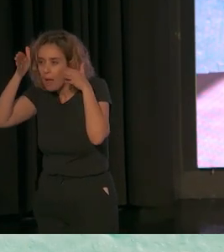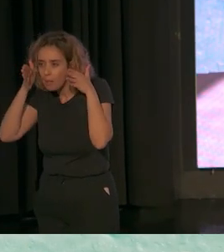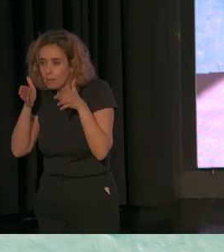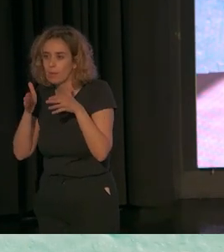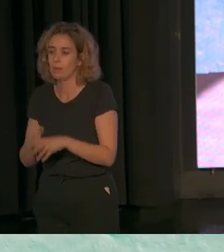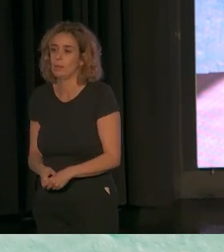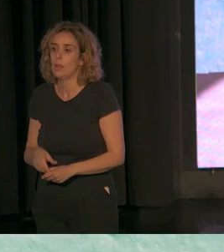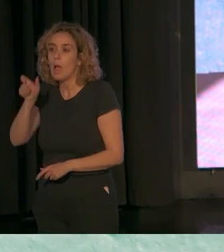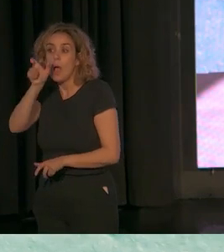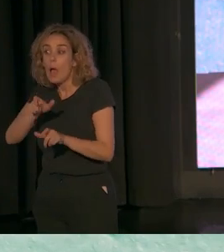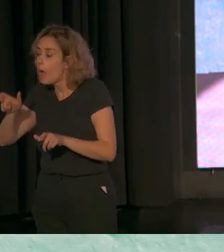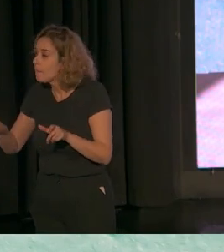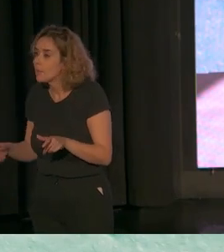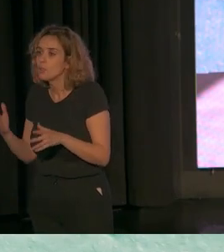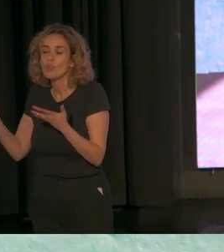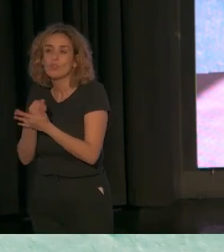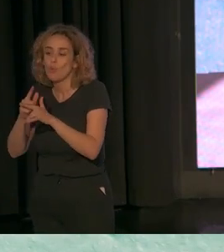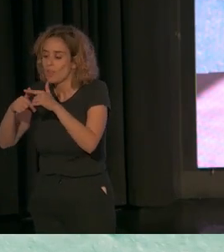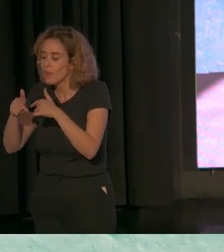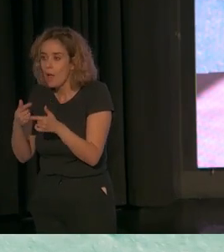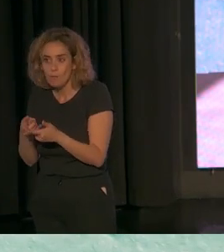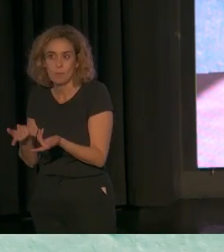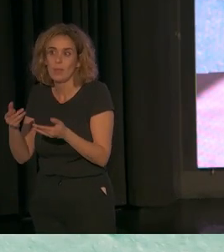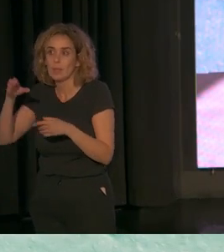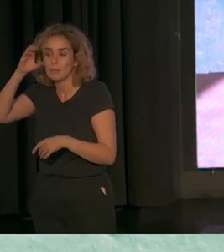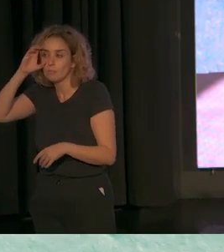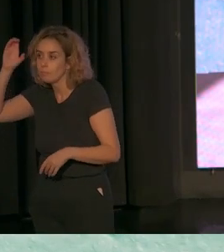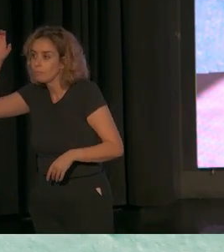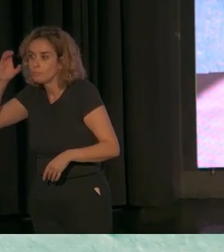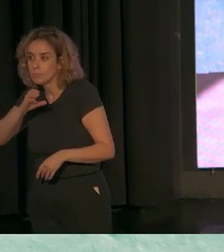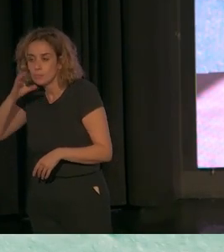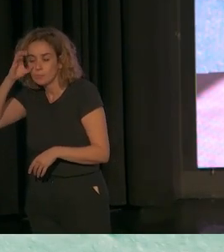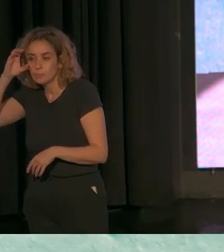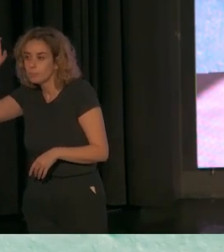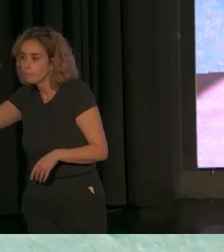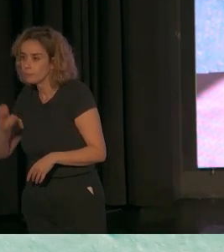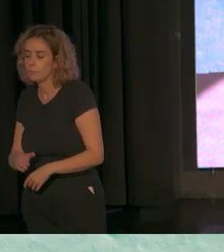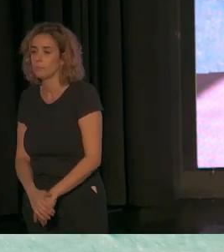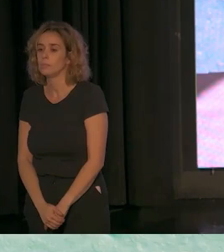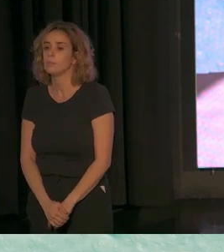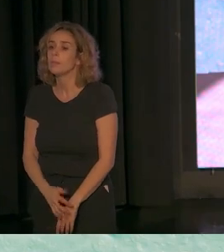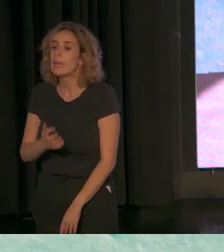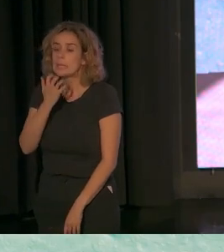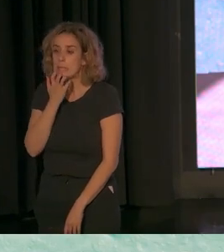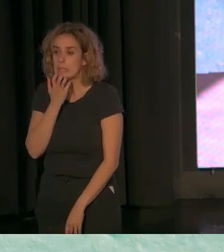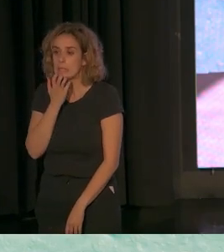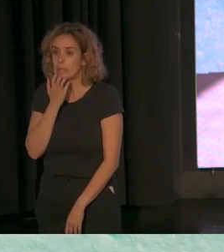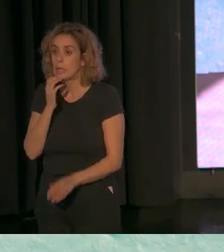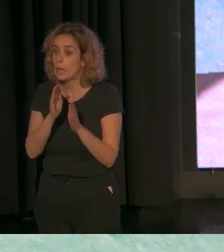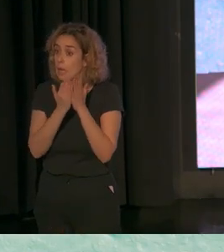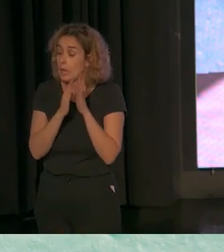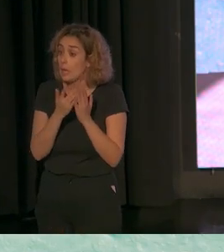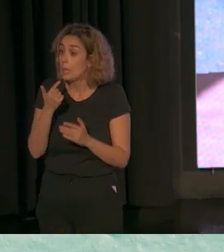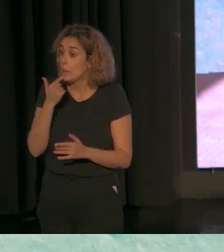atención a la que las familias nos indican en cada momento, desde que los porten. Si el libro que